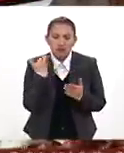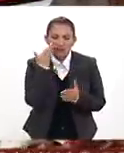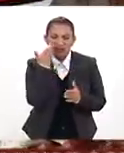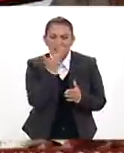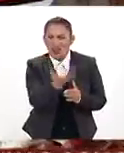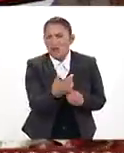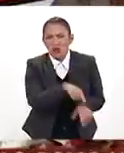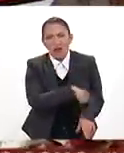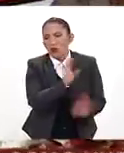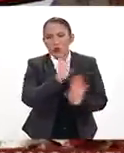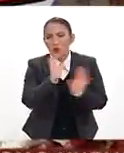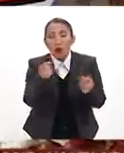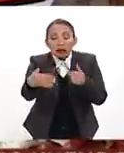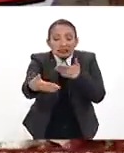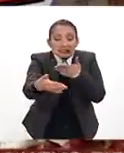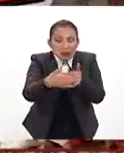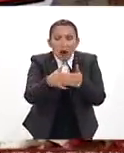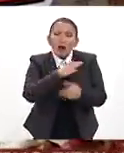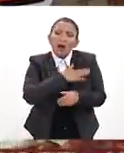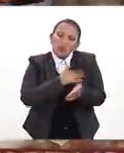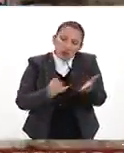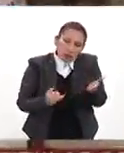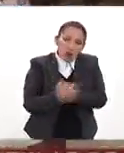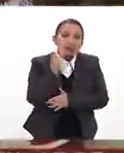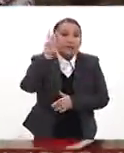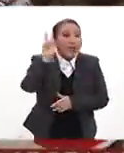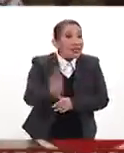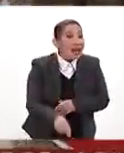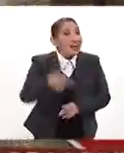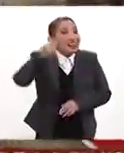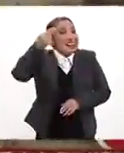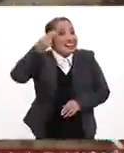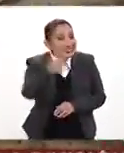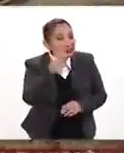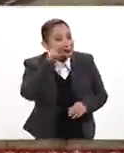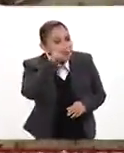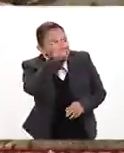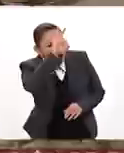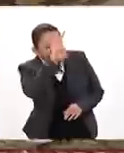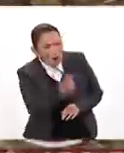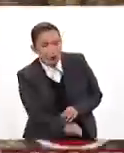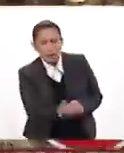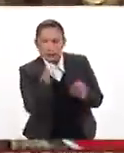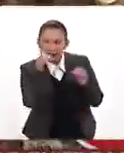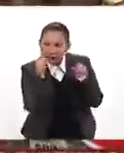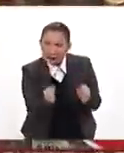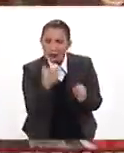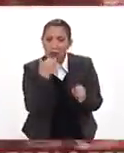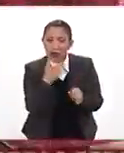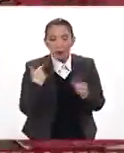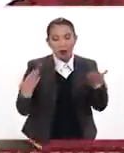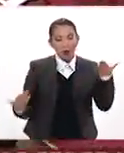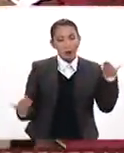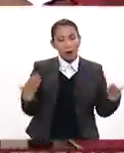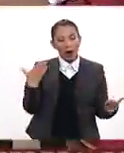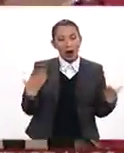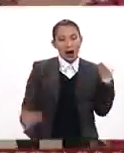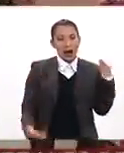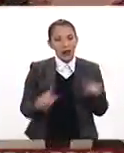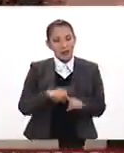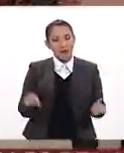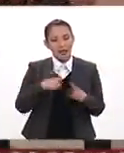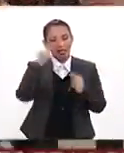ahorita. Entonces, insisto, puede ser buena decisión si realmente encontramos ofertas. Para eso hay que comparar entre